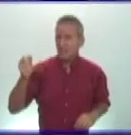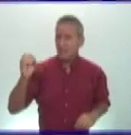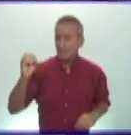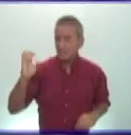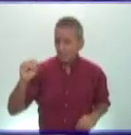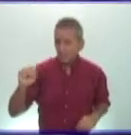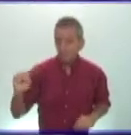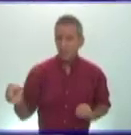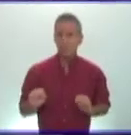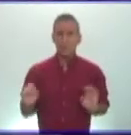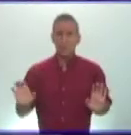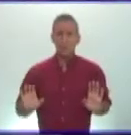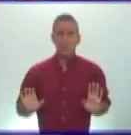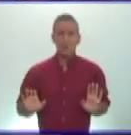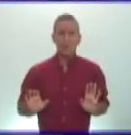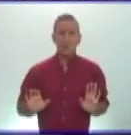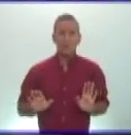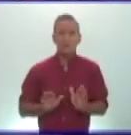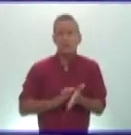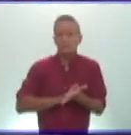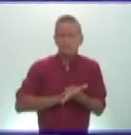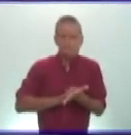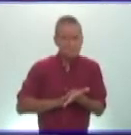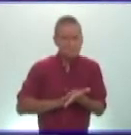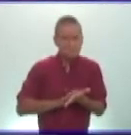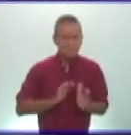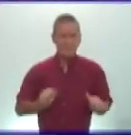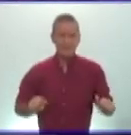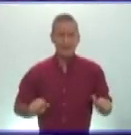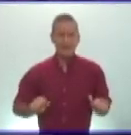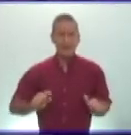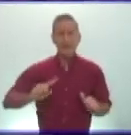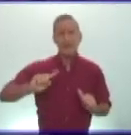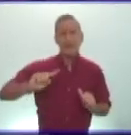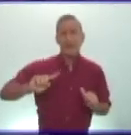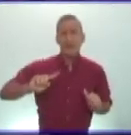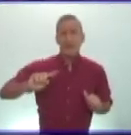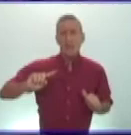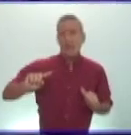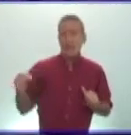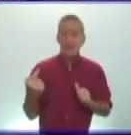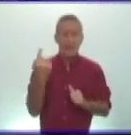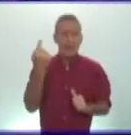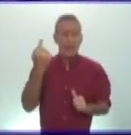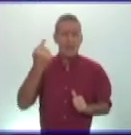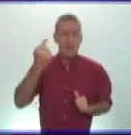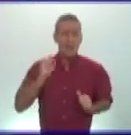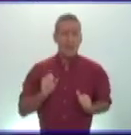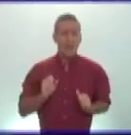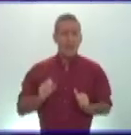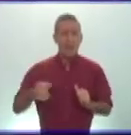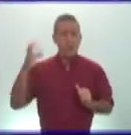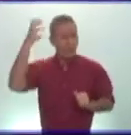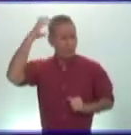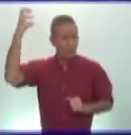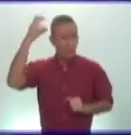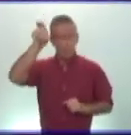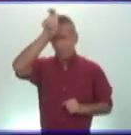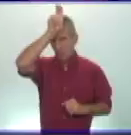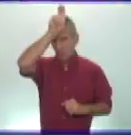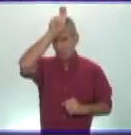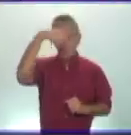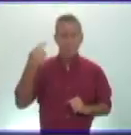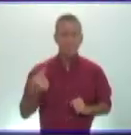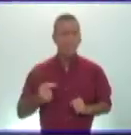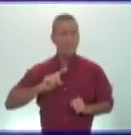prácticamente todo pero pronto empezaron las guerras internas de poder entre dos facciones los populares y los optimates a lo largo del siglo primero